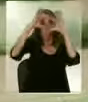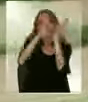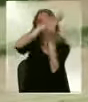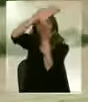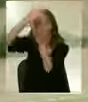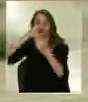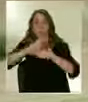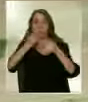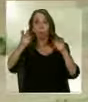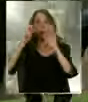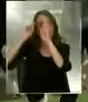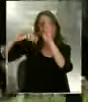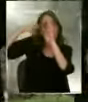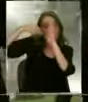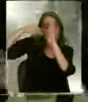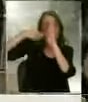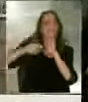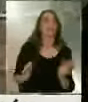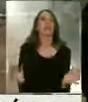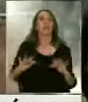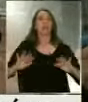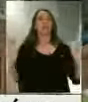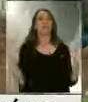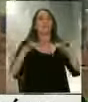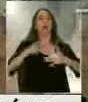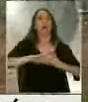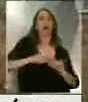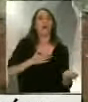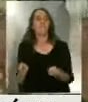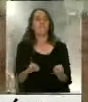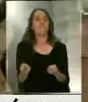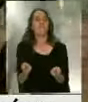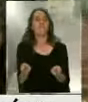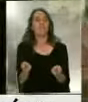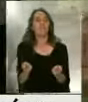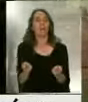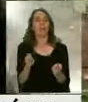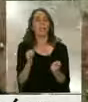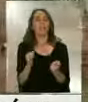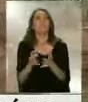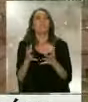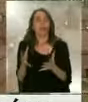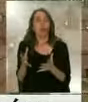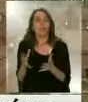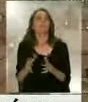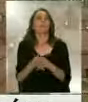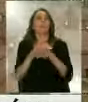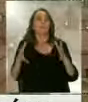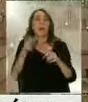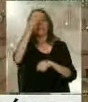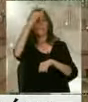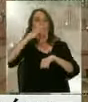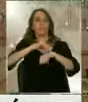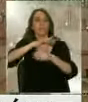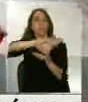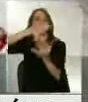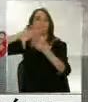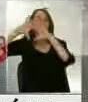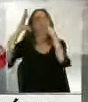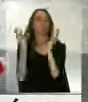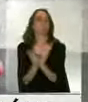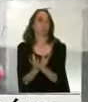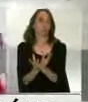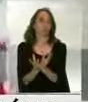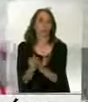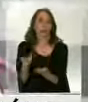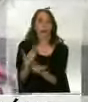que han realizado fiestas y han hecho aumentar los casos a nivel mundial. Así que esta es una gran